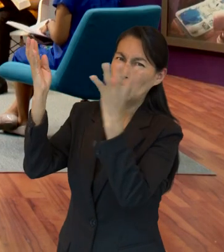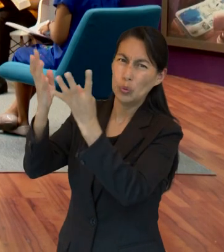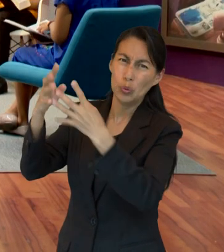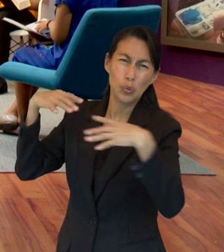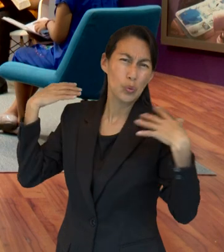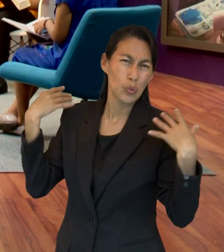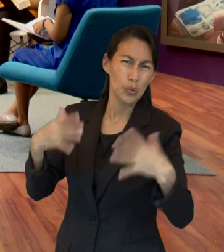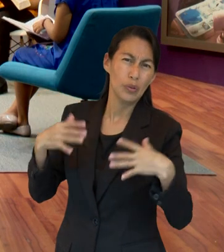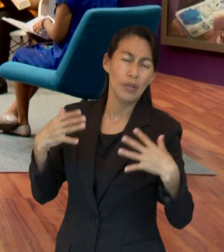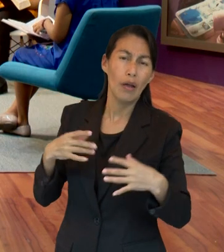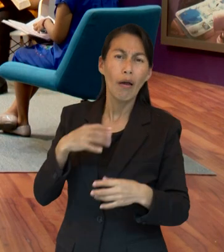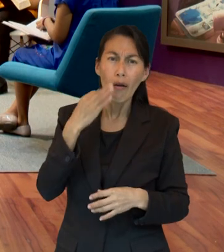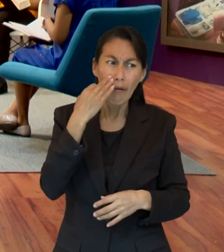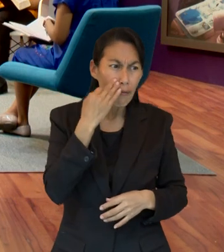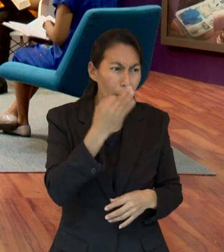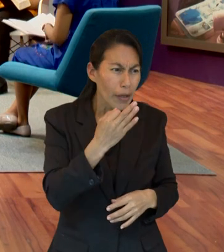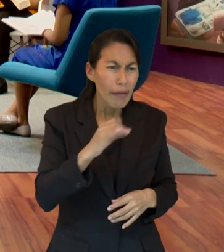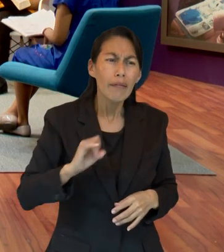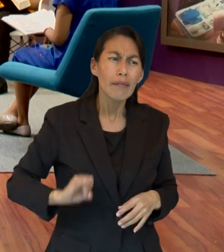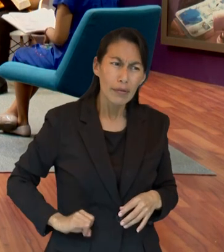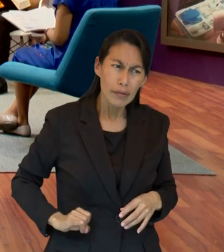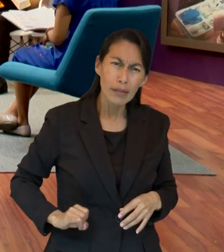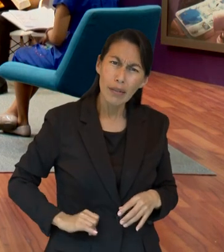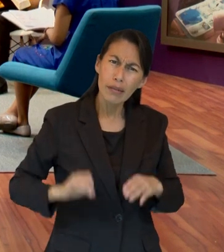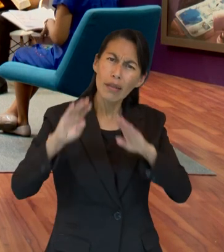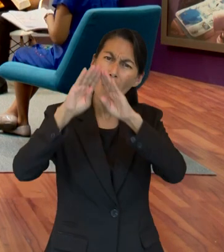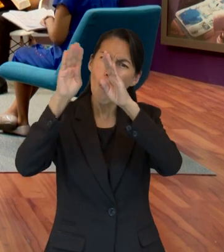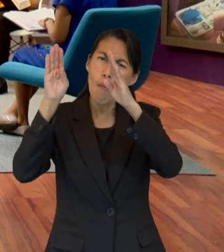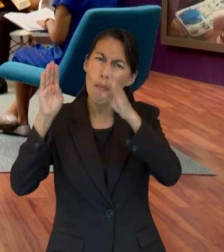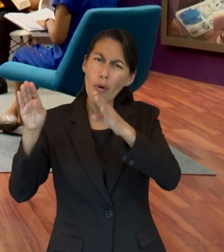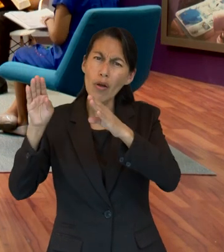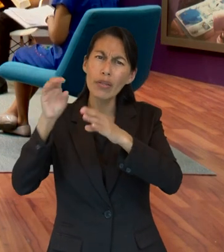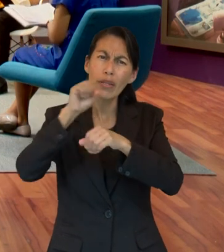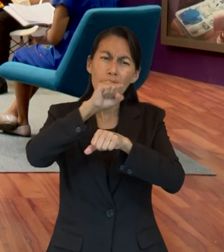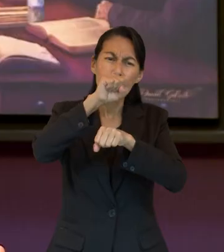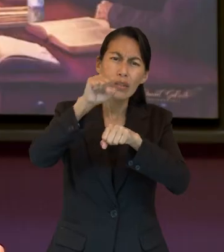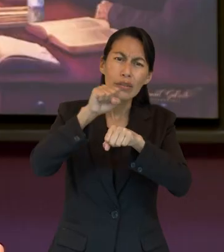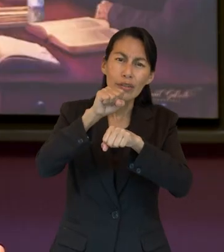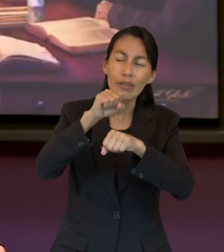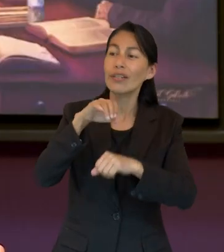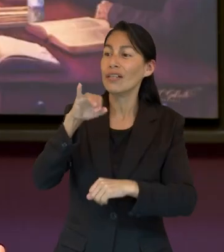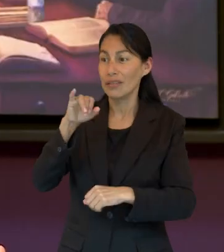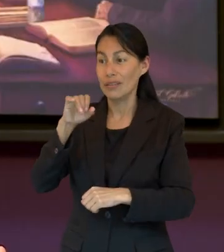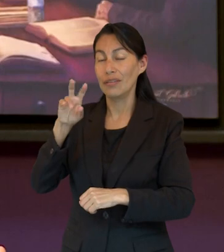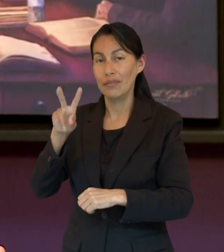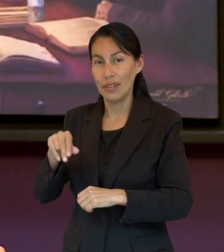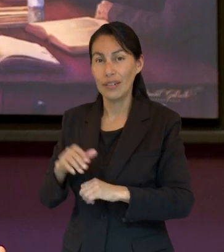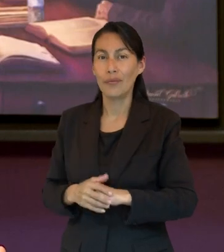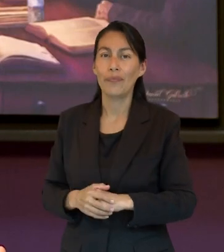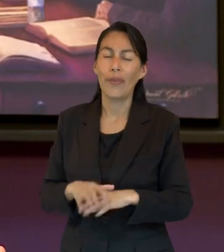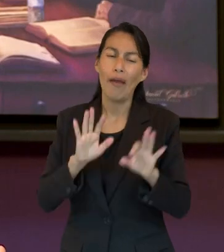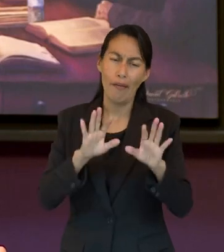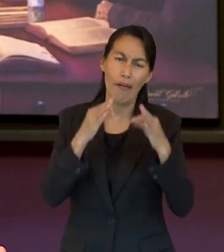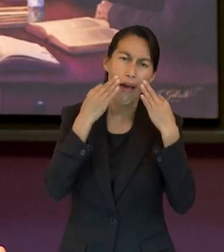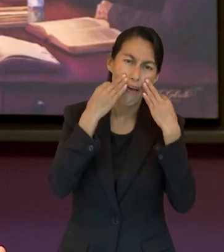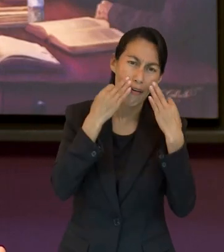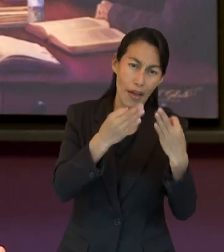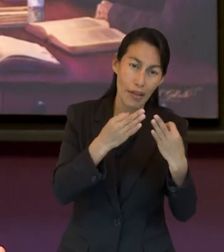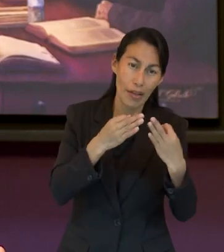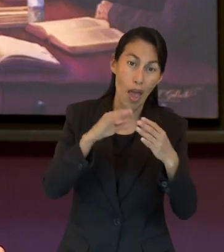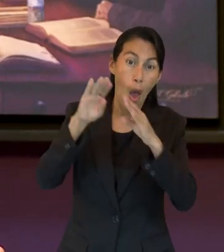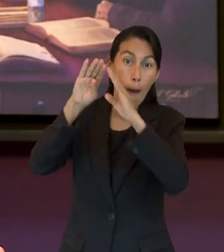Así es. Tiene un término interesante, el monte de Sion. Así es, Frania. El monte de Sion